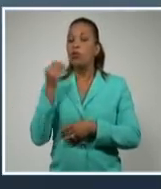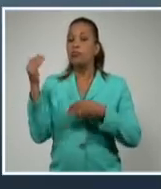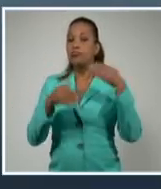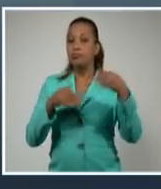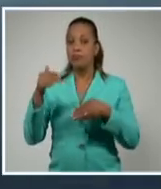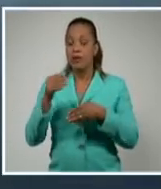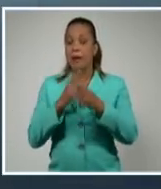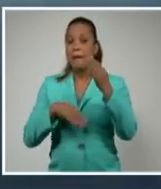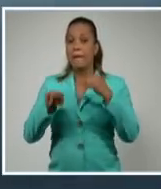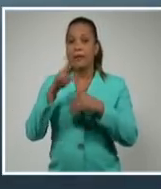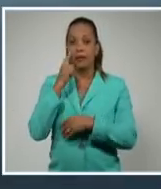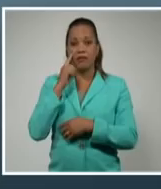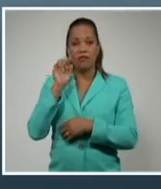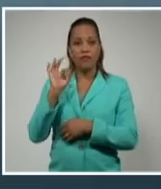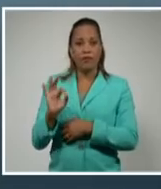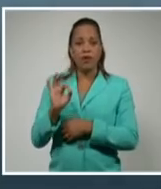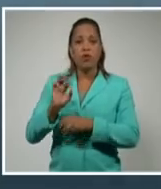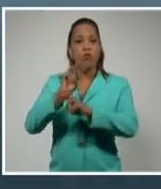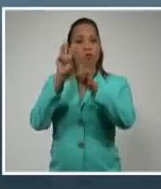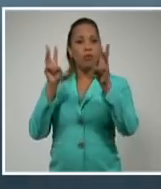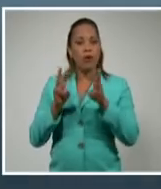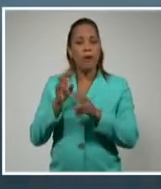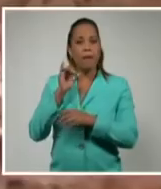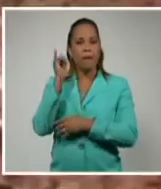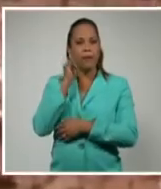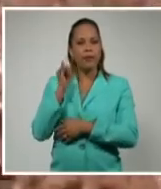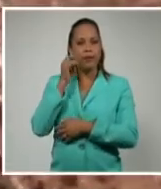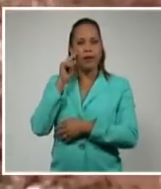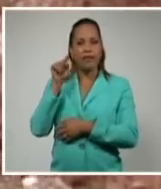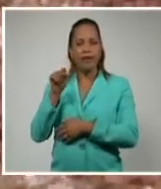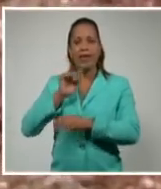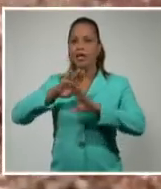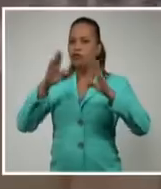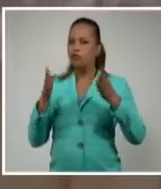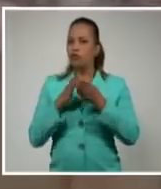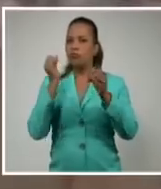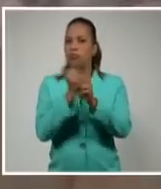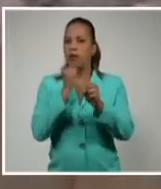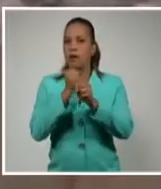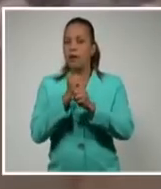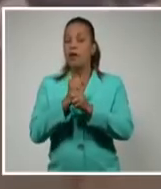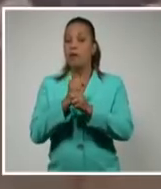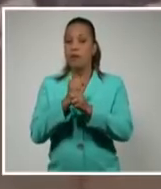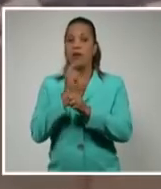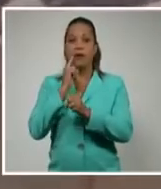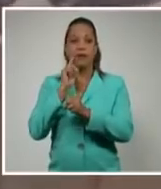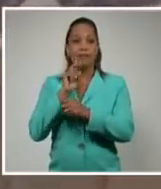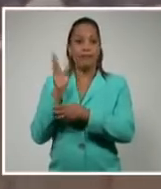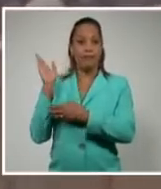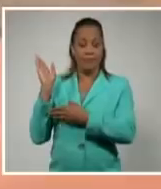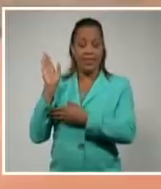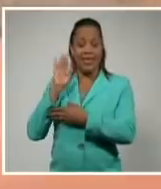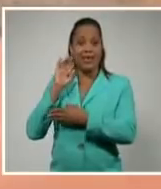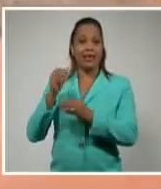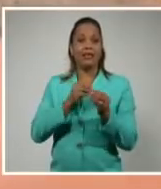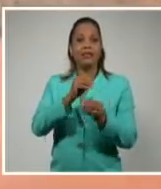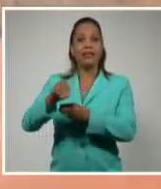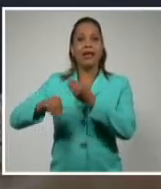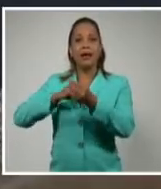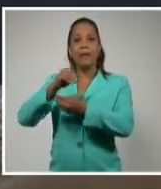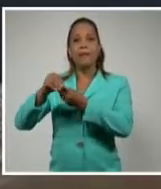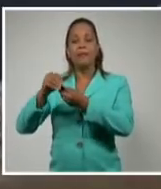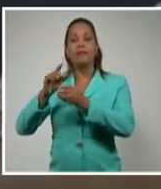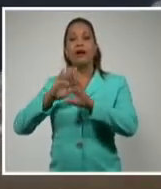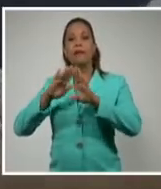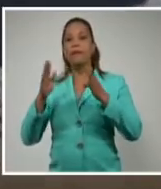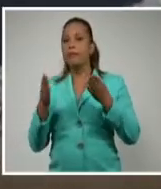apreciaron un audiovisual que actualiza el estado de las obras asociadas a los trasvases en el país y las potencialidades para